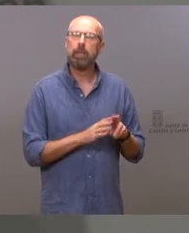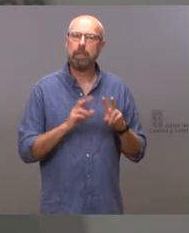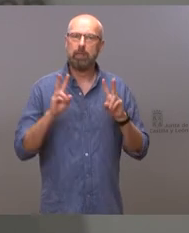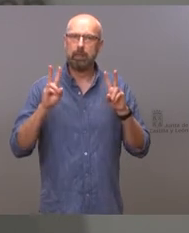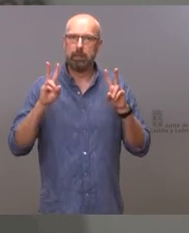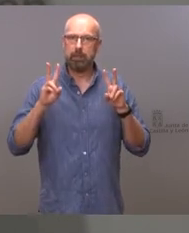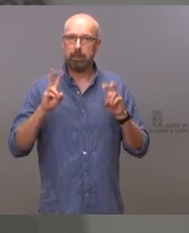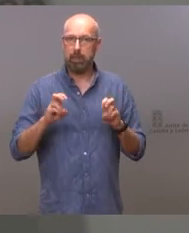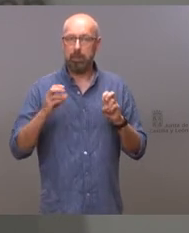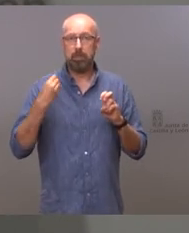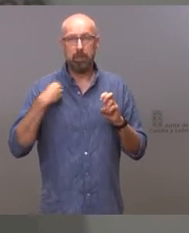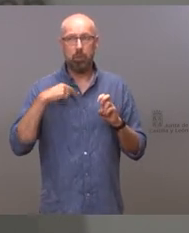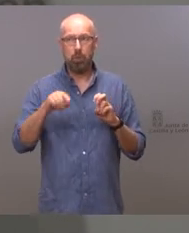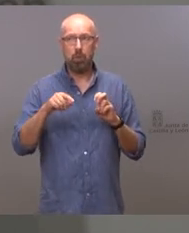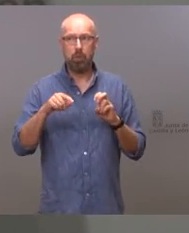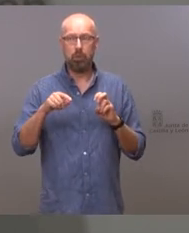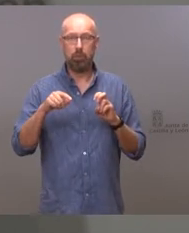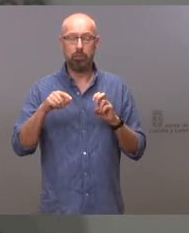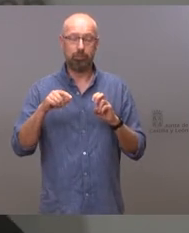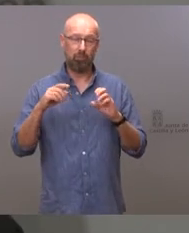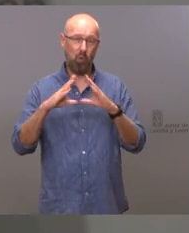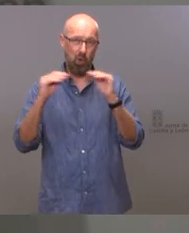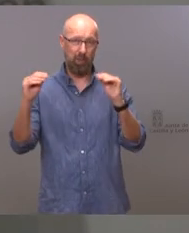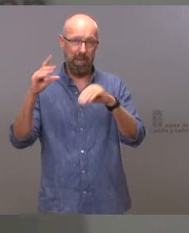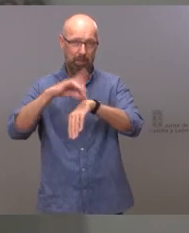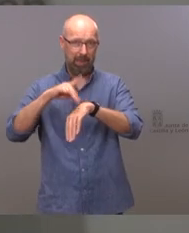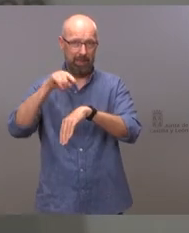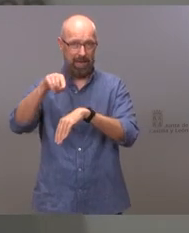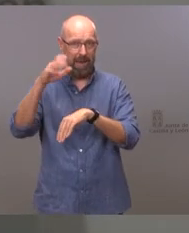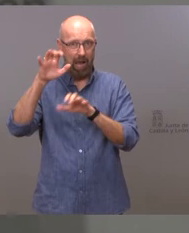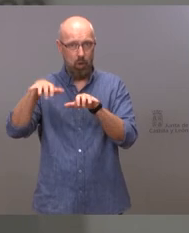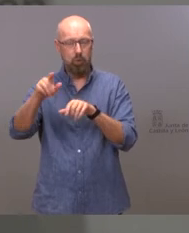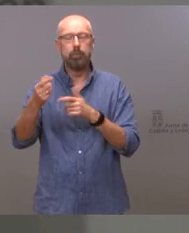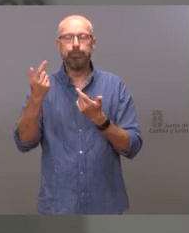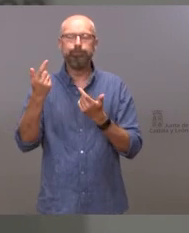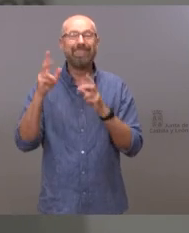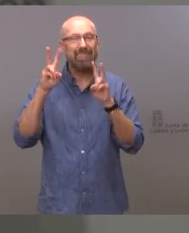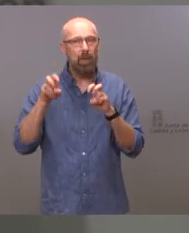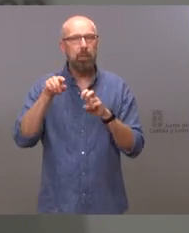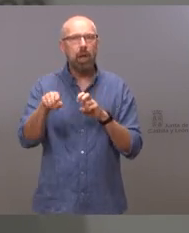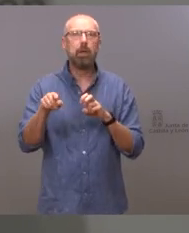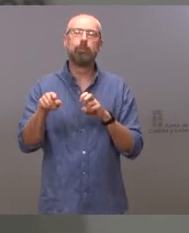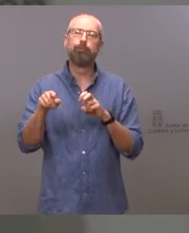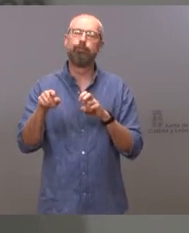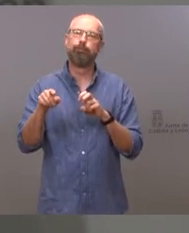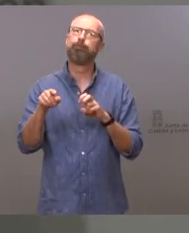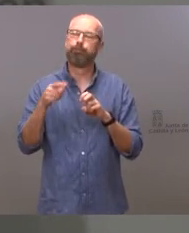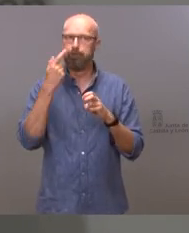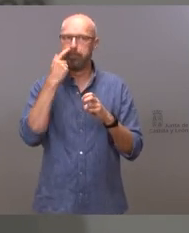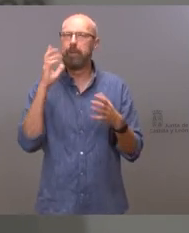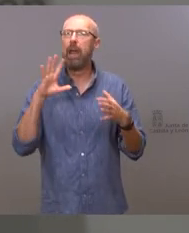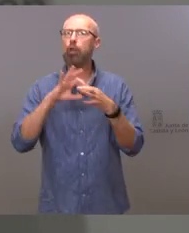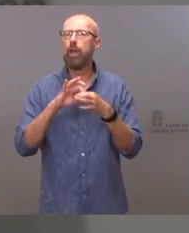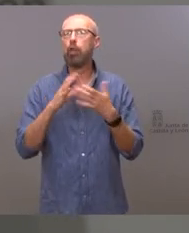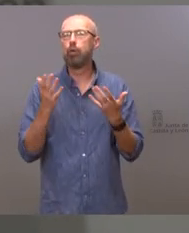sobre el asunto de la facultad de medicina este es un asunto que tiene que ver no